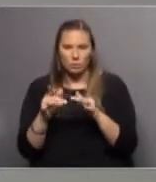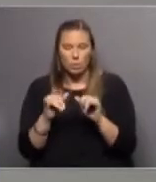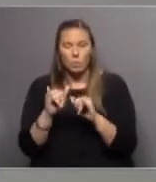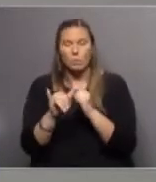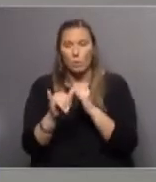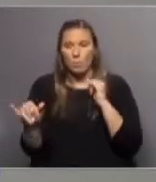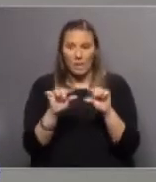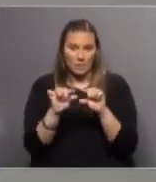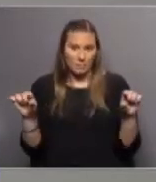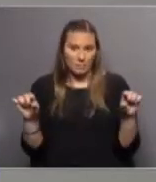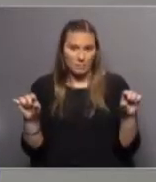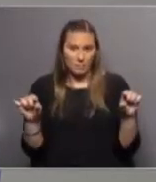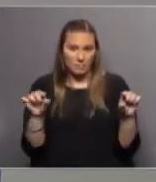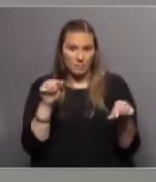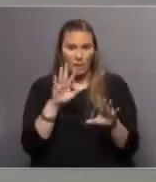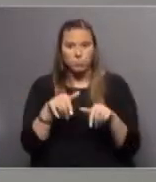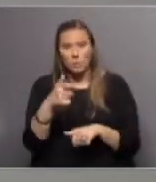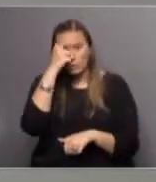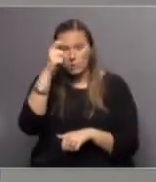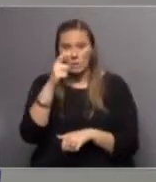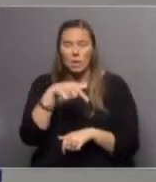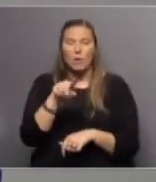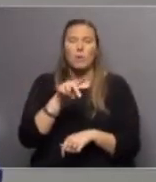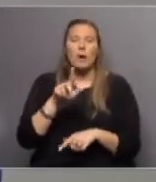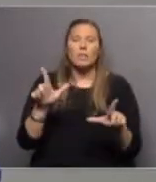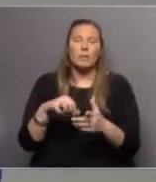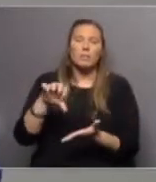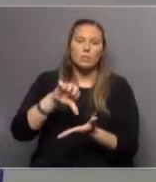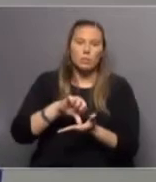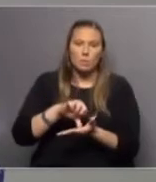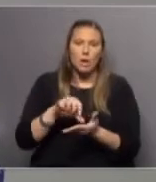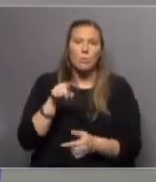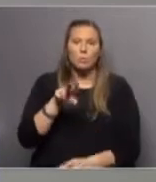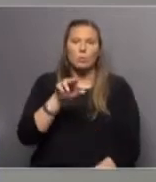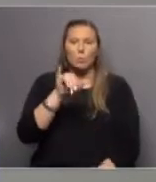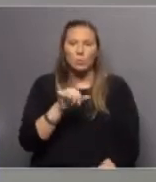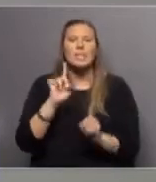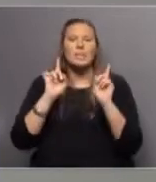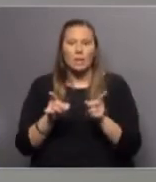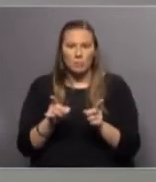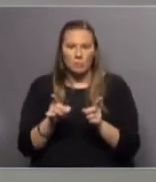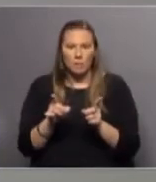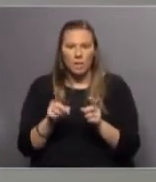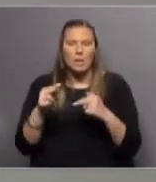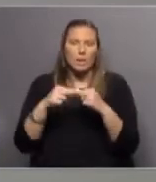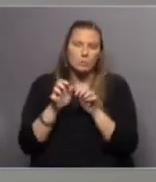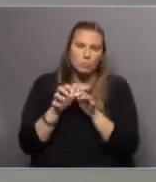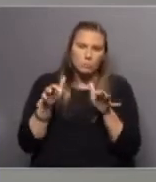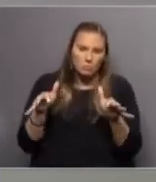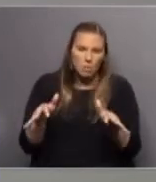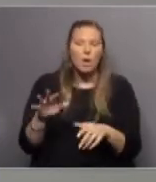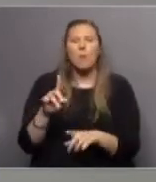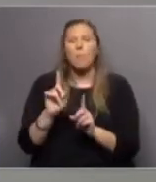correo electrónico está allí en pantalla sobre ciencia arroba tvciudad.ui también obviamente nuestras redes sociales nuestras